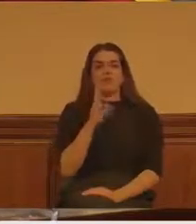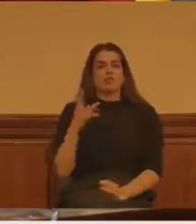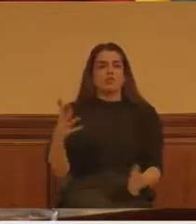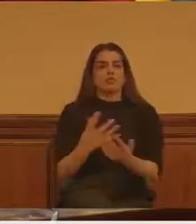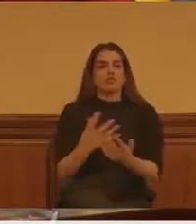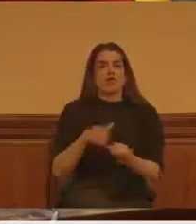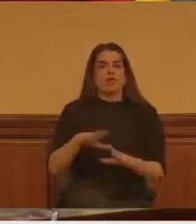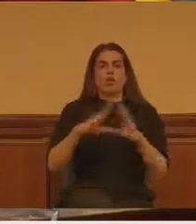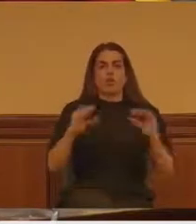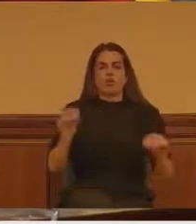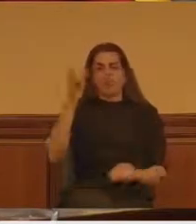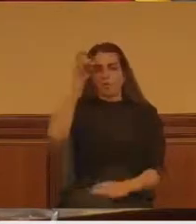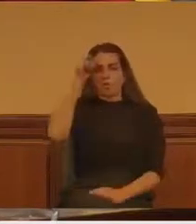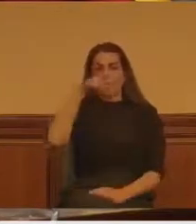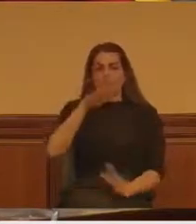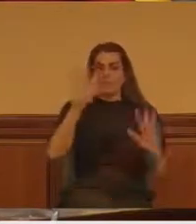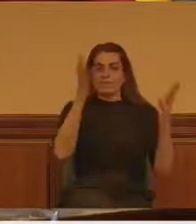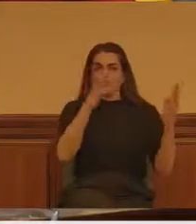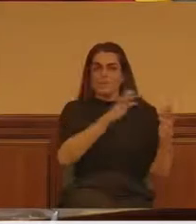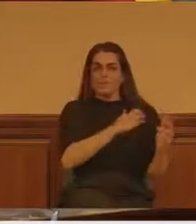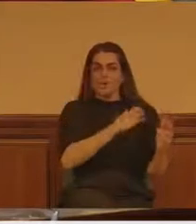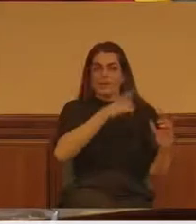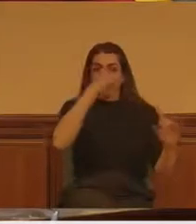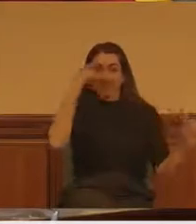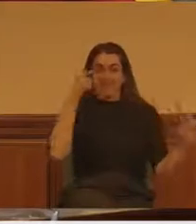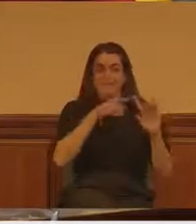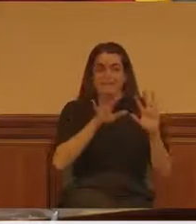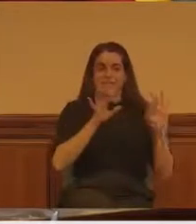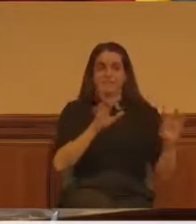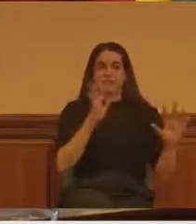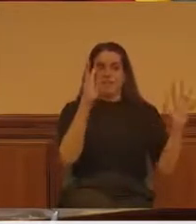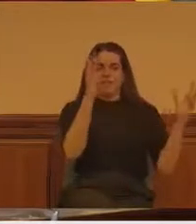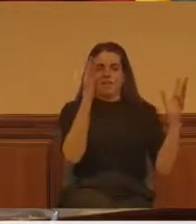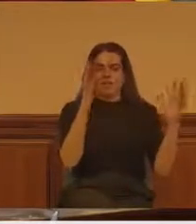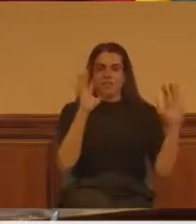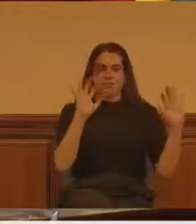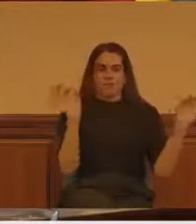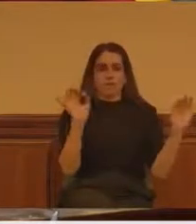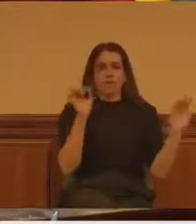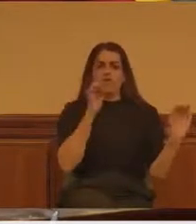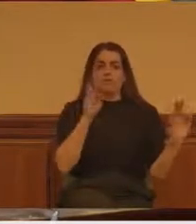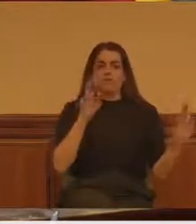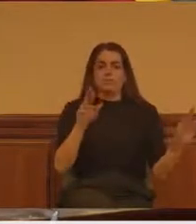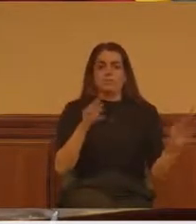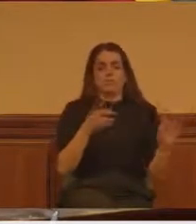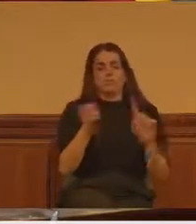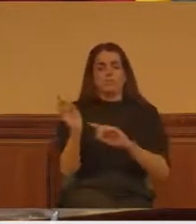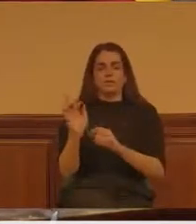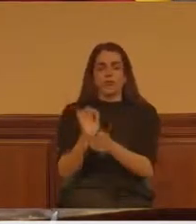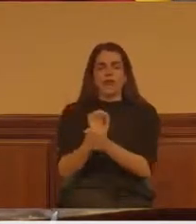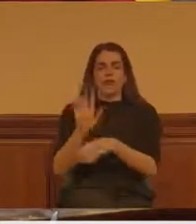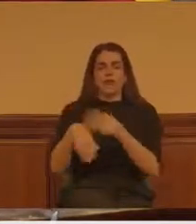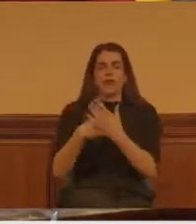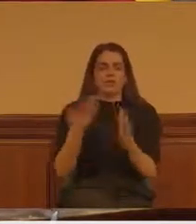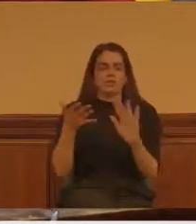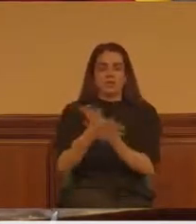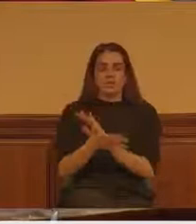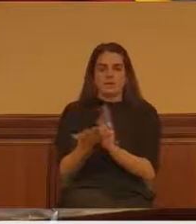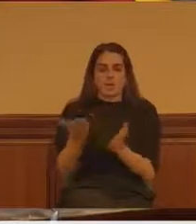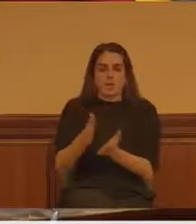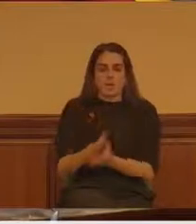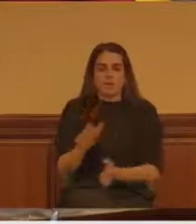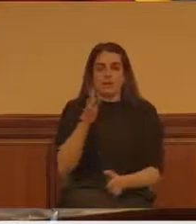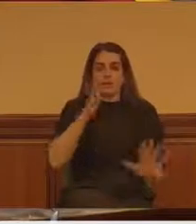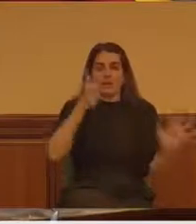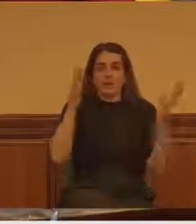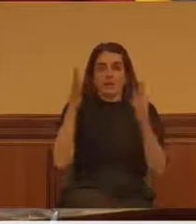Andalucía. Yo a esos policías en concreto no les felicito. Espero que se pudran en la cárcel. No puedo felicitar a aquellos